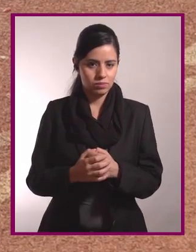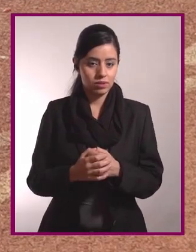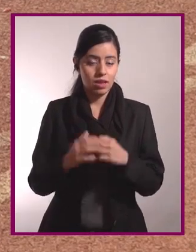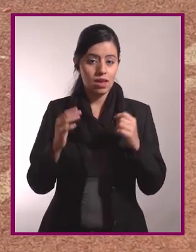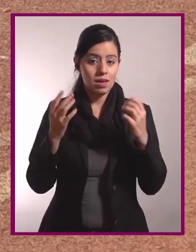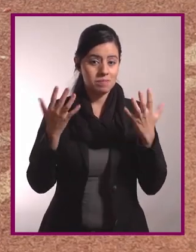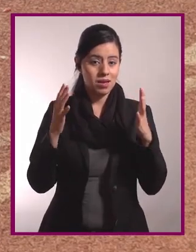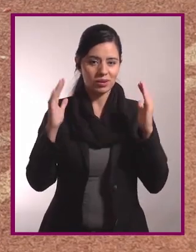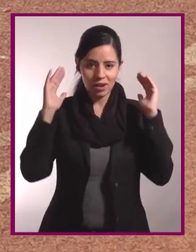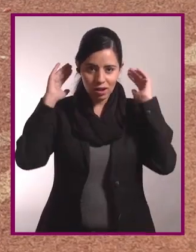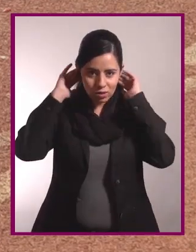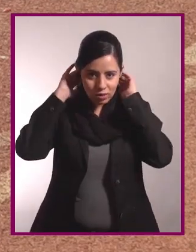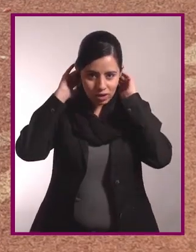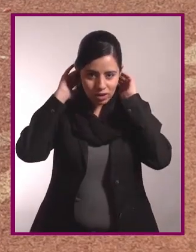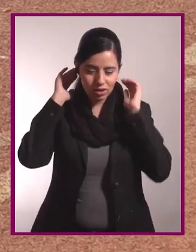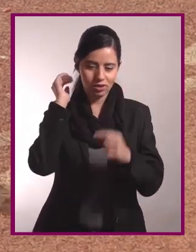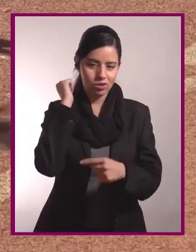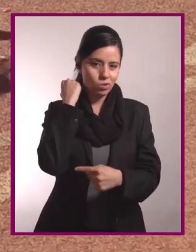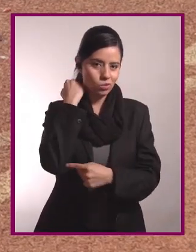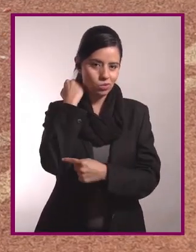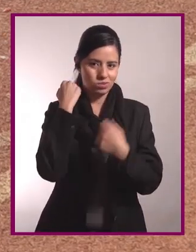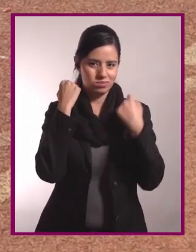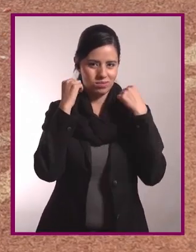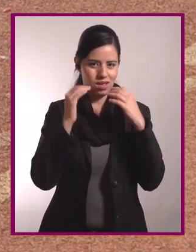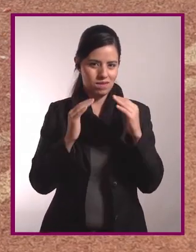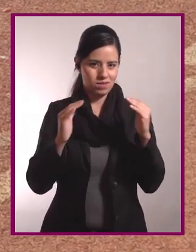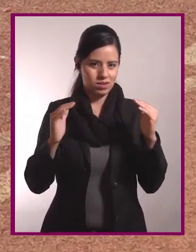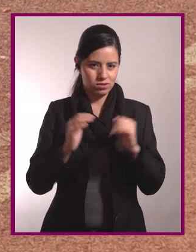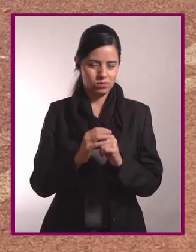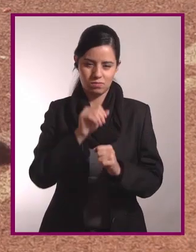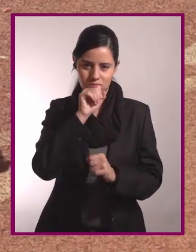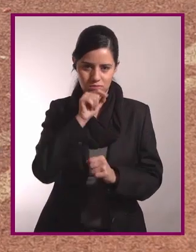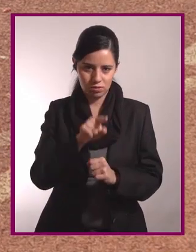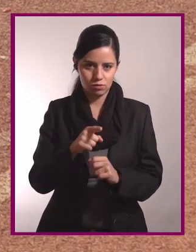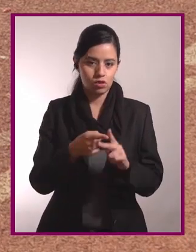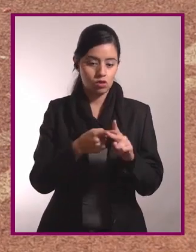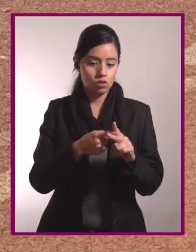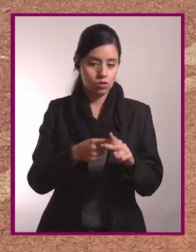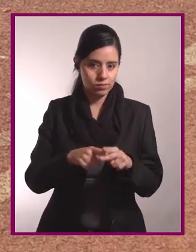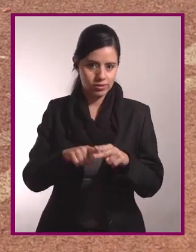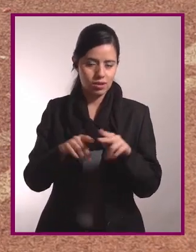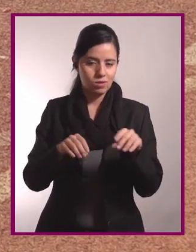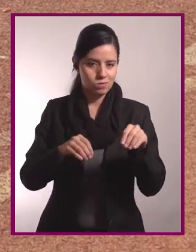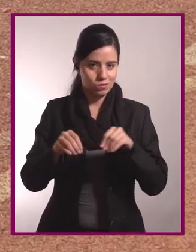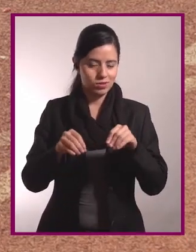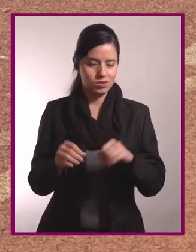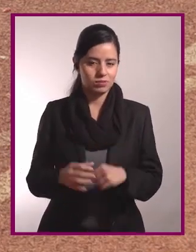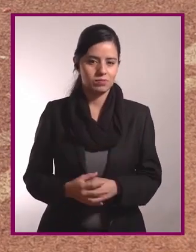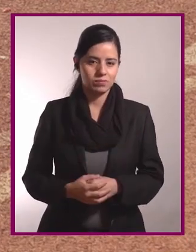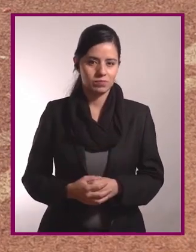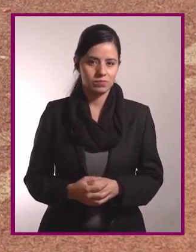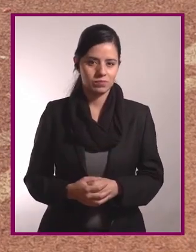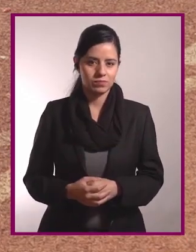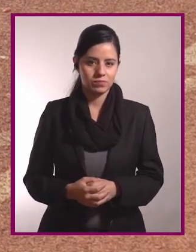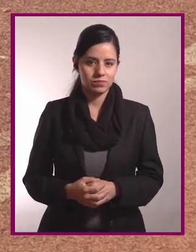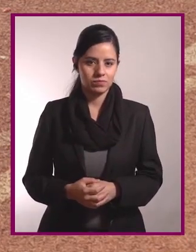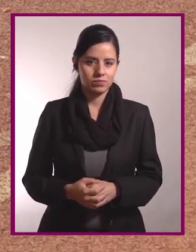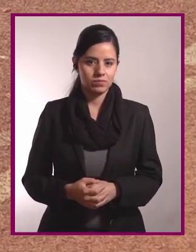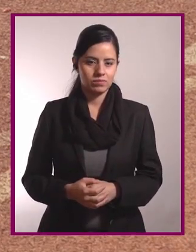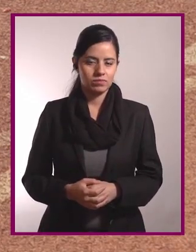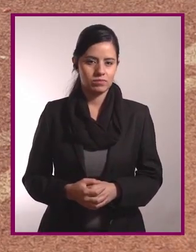las levantamos. Segundo ejercicio, manos en la luca, los codos lo más abiertos posible. Y lo mismo,